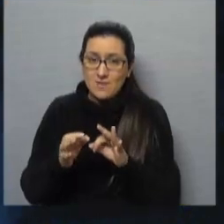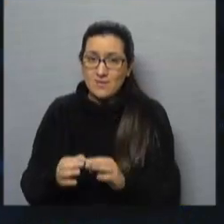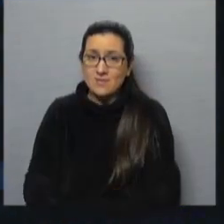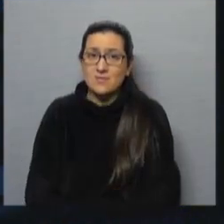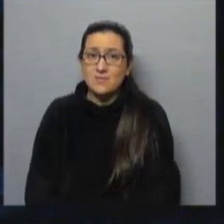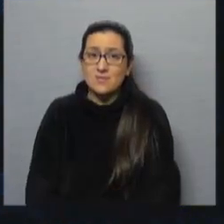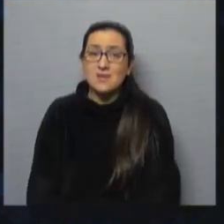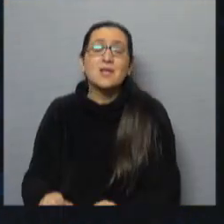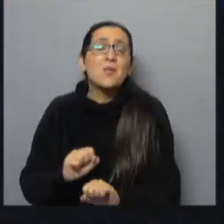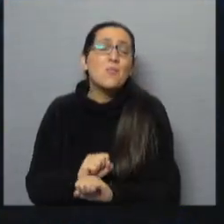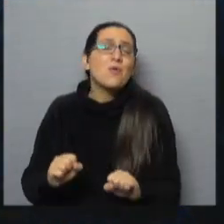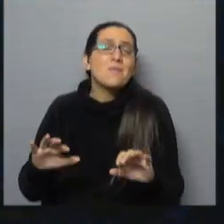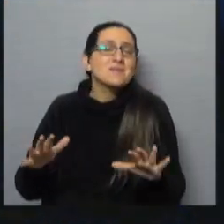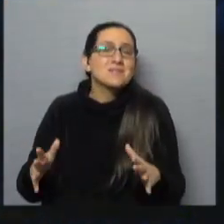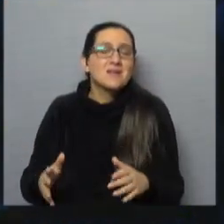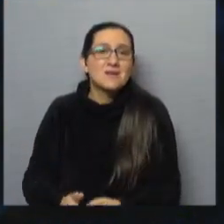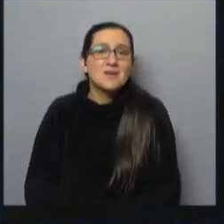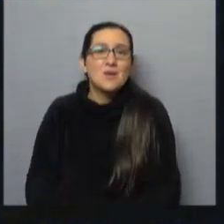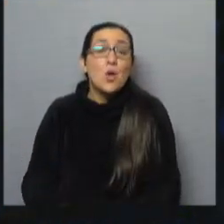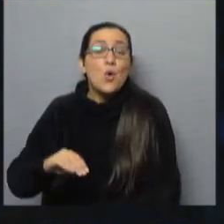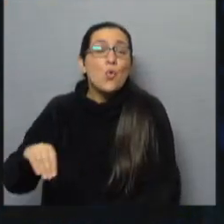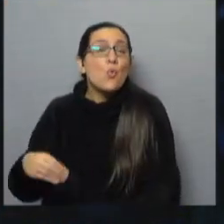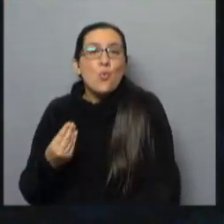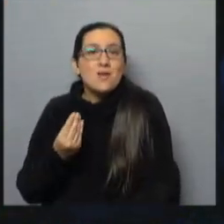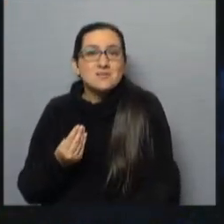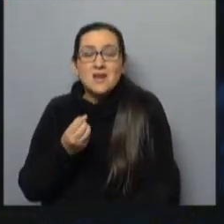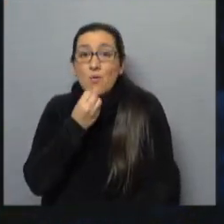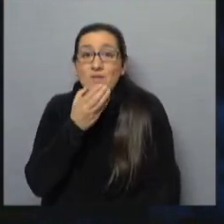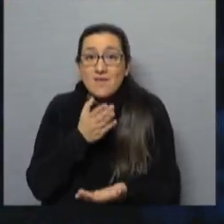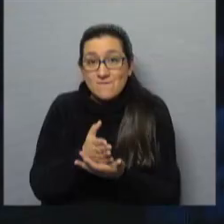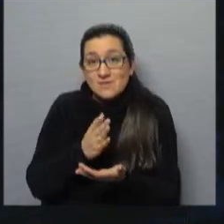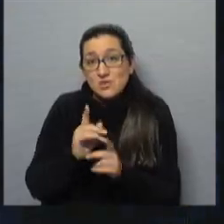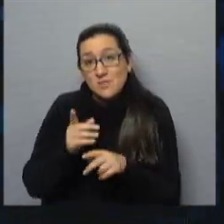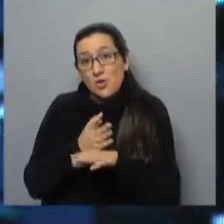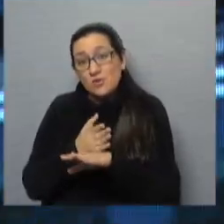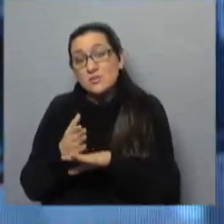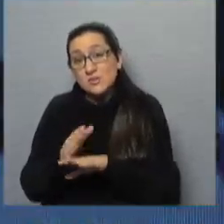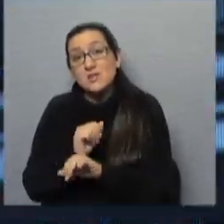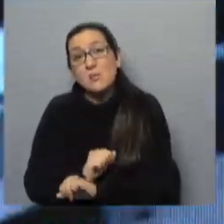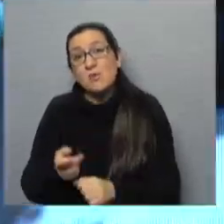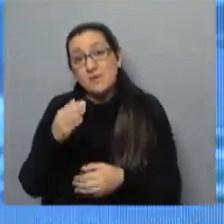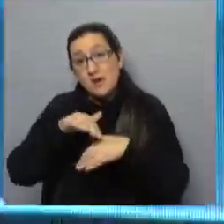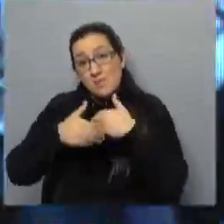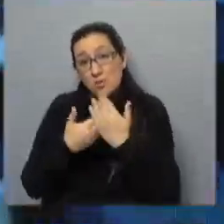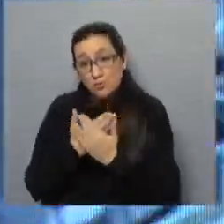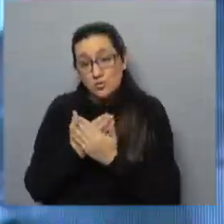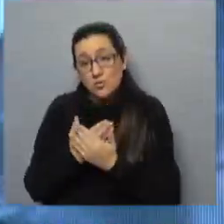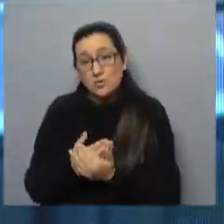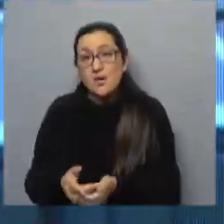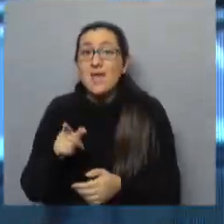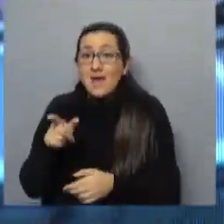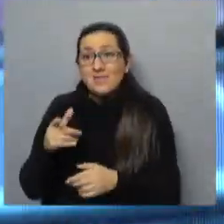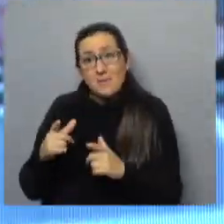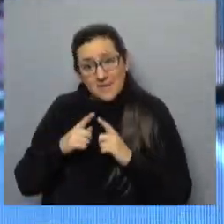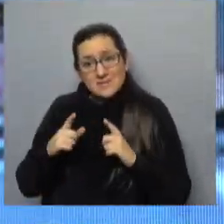qué es lo que puede pasar, cuáles serían, de alguna manera, los beneficios y las consecuencias que puede haber a nivel del Mercosur. Él muy esperanzado, ¿eh?